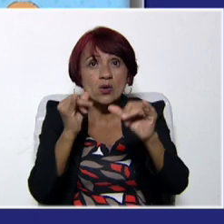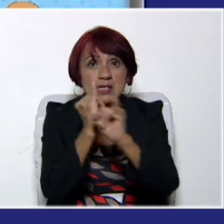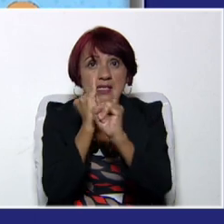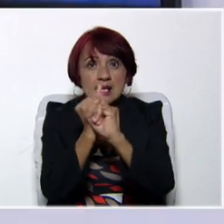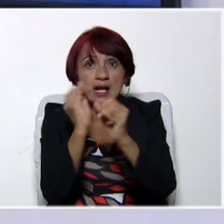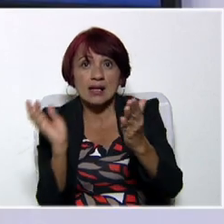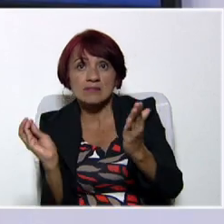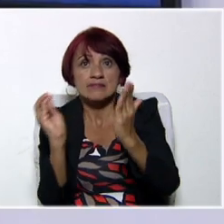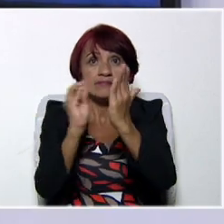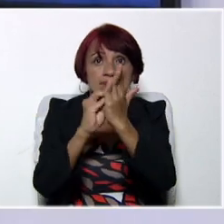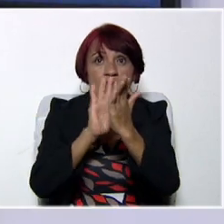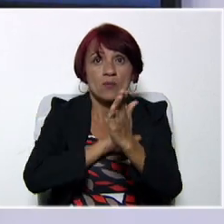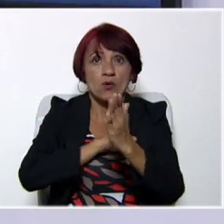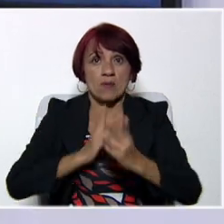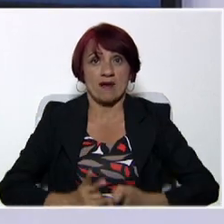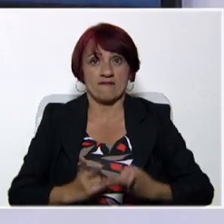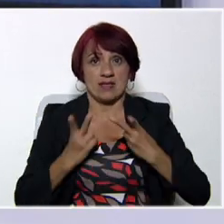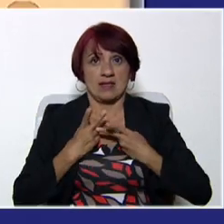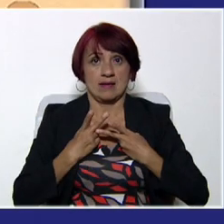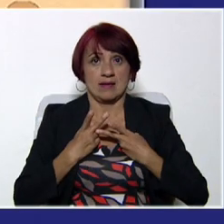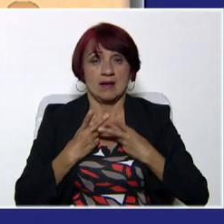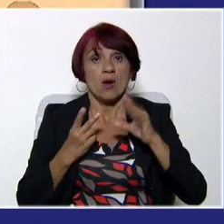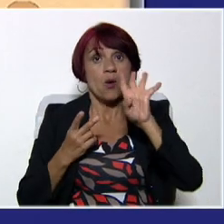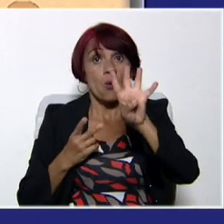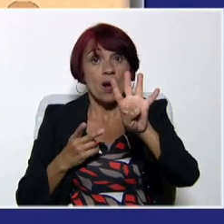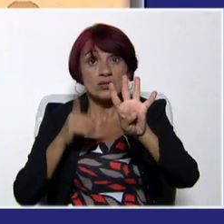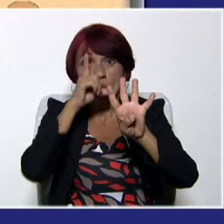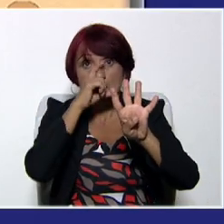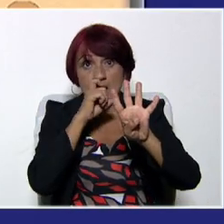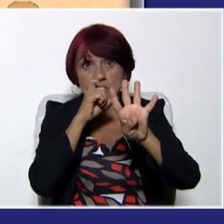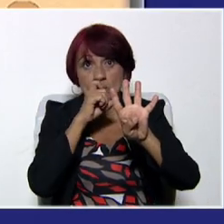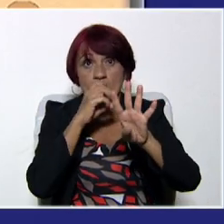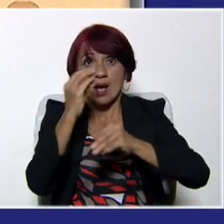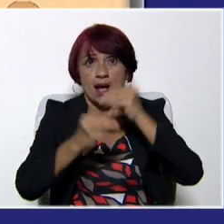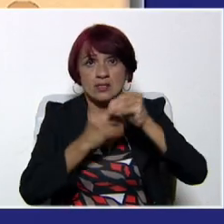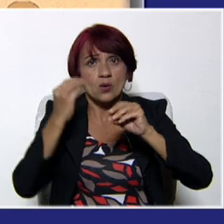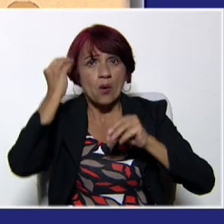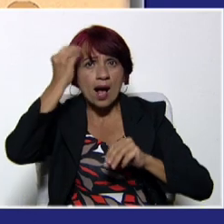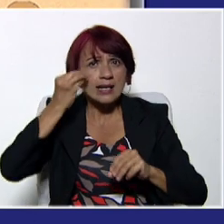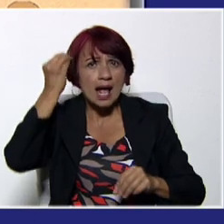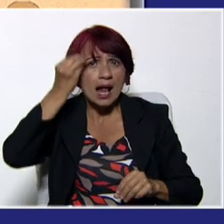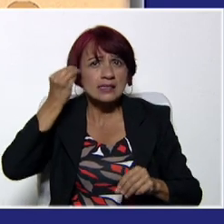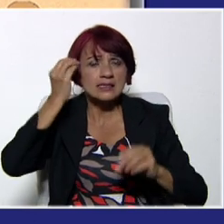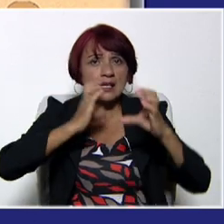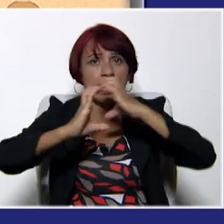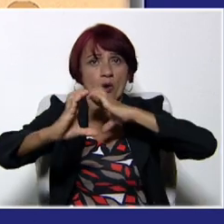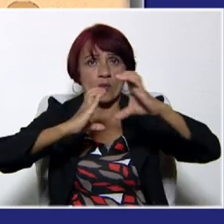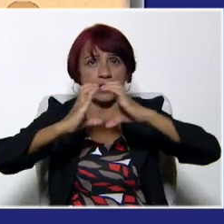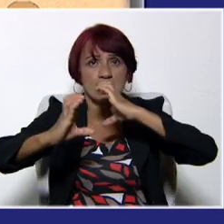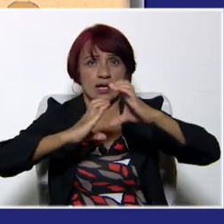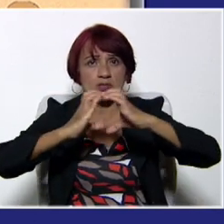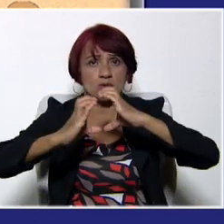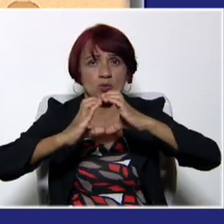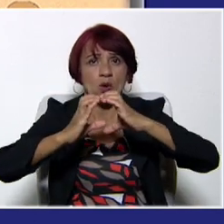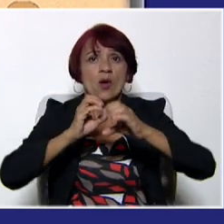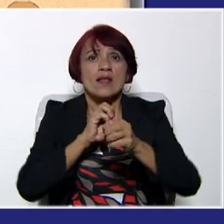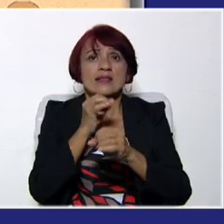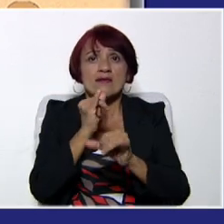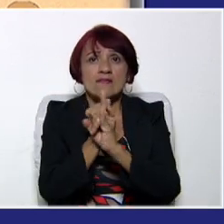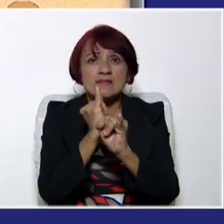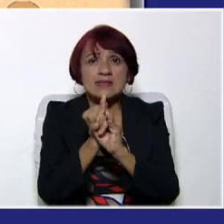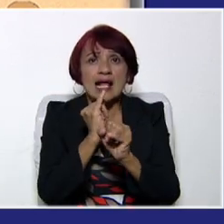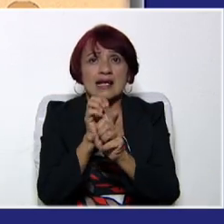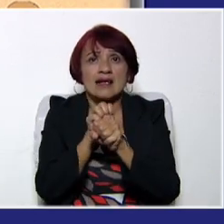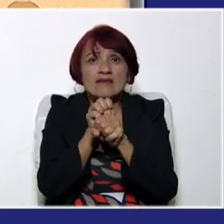nuestras vidas. Cuarto año, realiza un análisis de la comunicación a través de las redes sociales